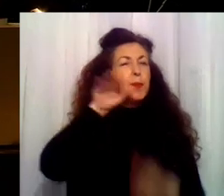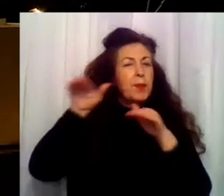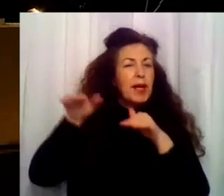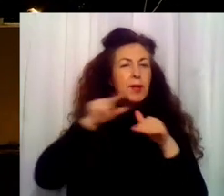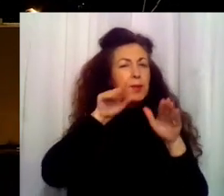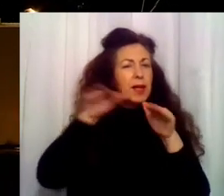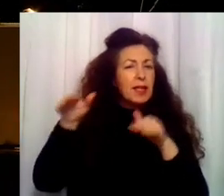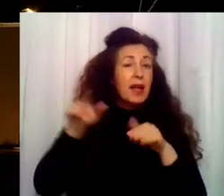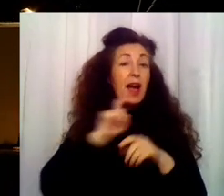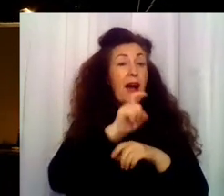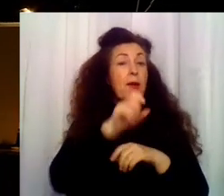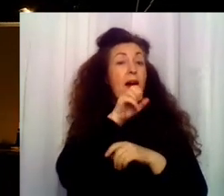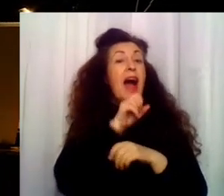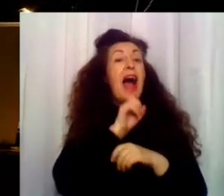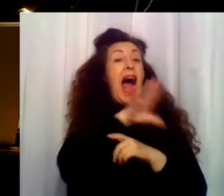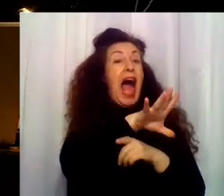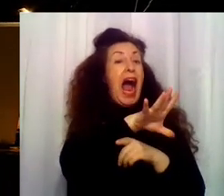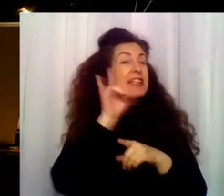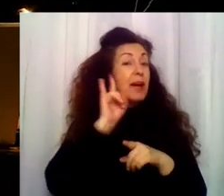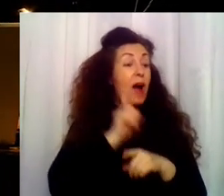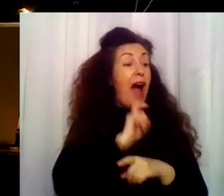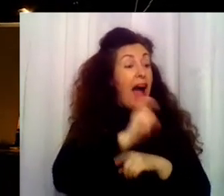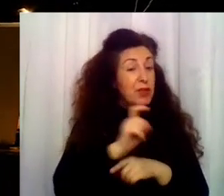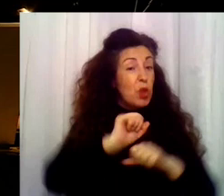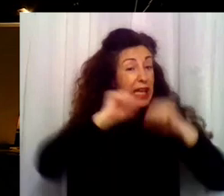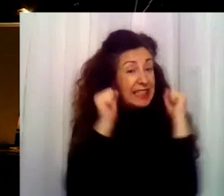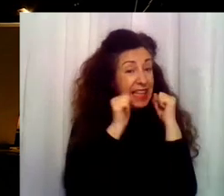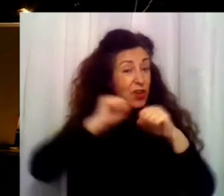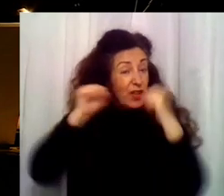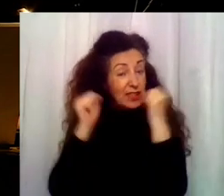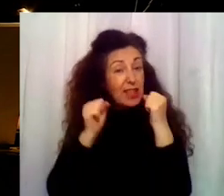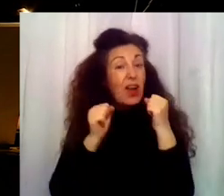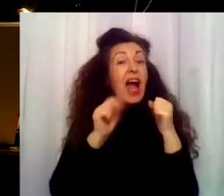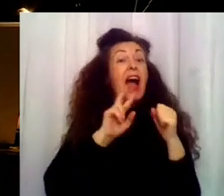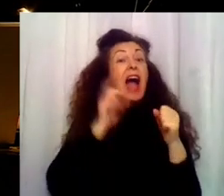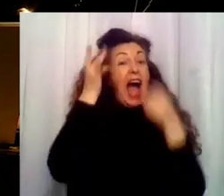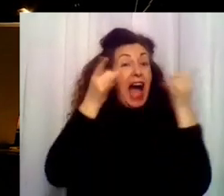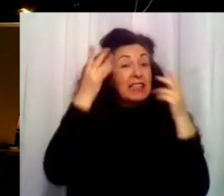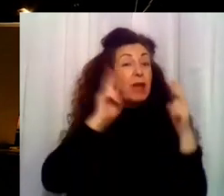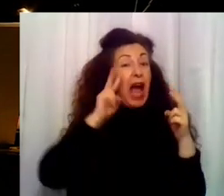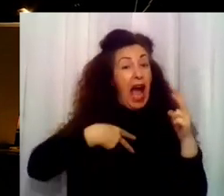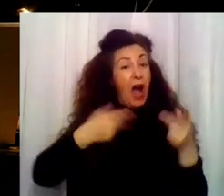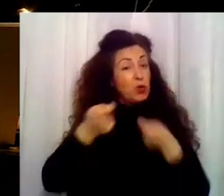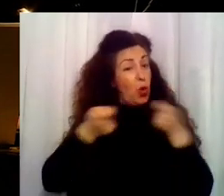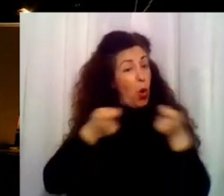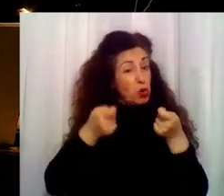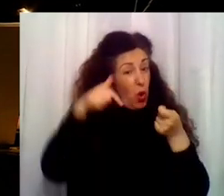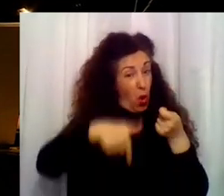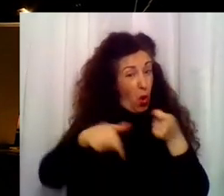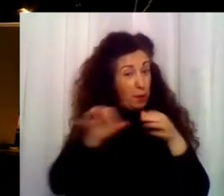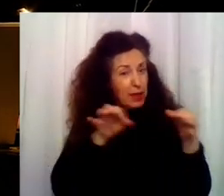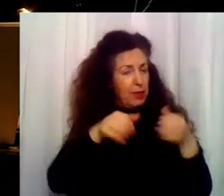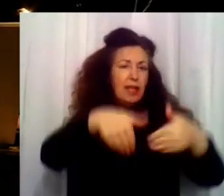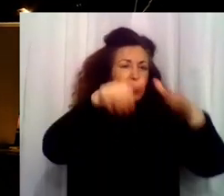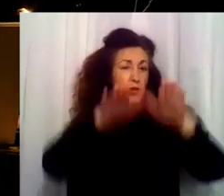Atención internos e internas. La actividad de autocontrol programada para hoy se ha suspendido hasta nueva orden. El monitor fue agredido